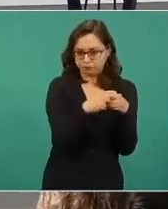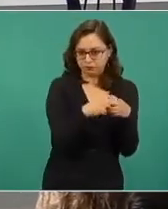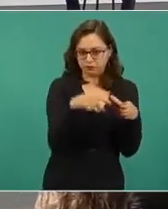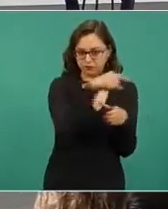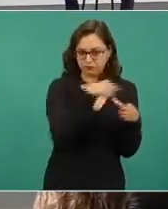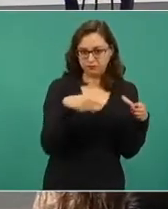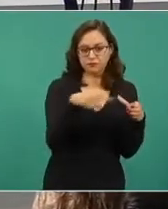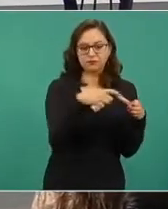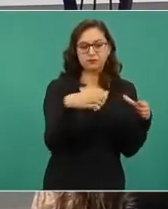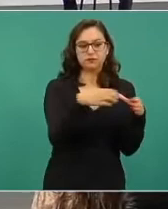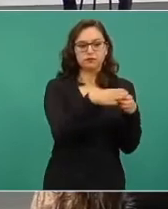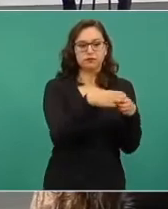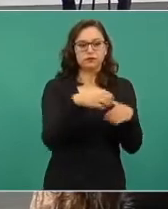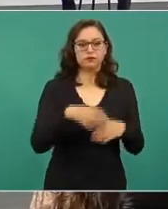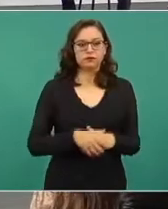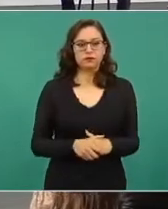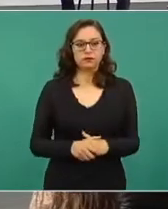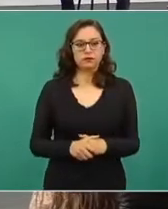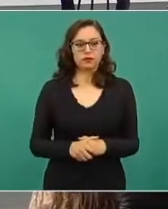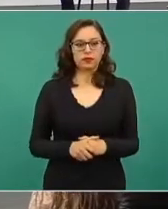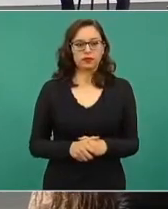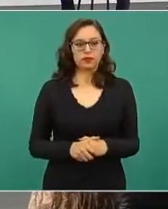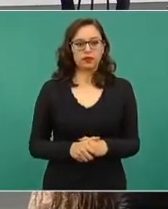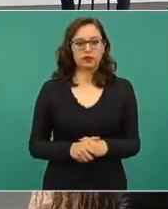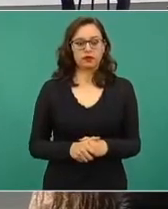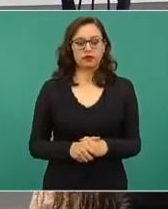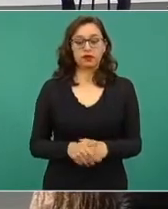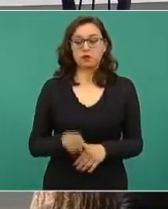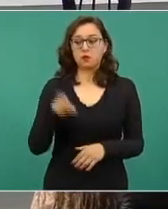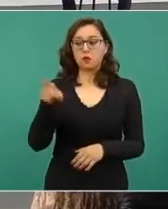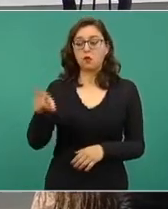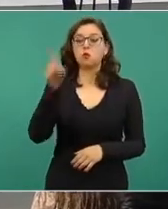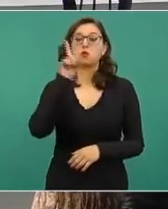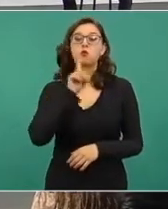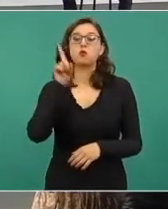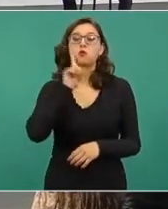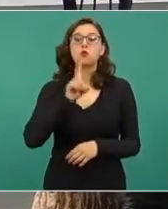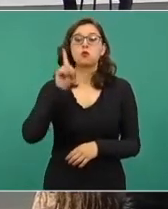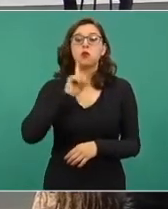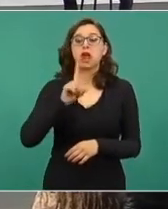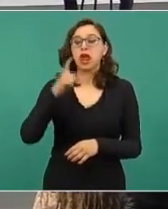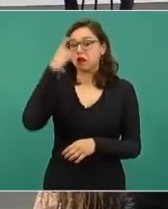Comiencen con la puta pseudoescritora,